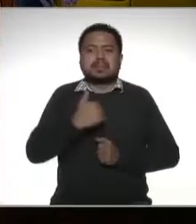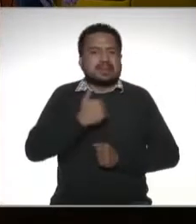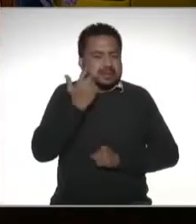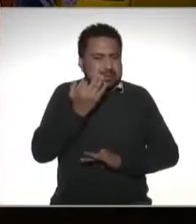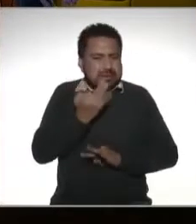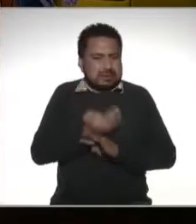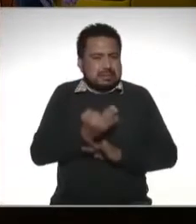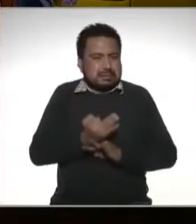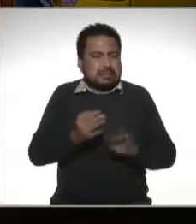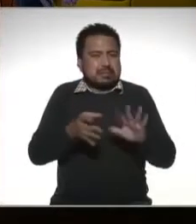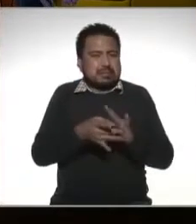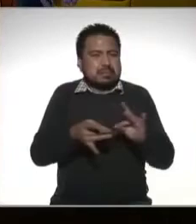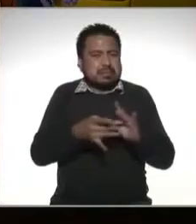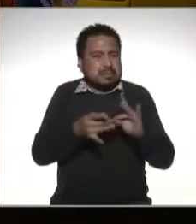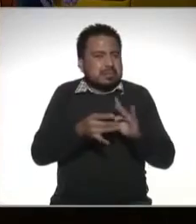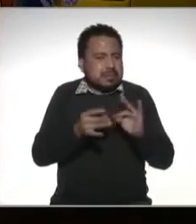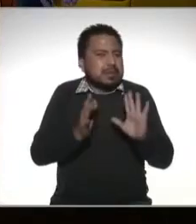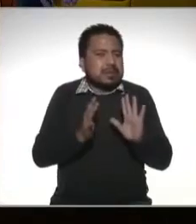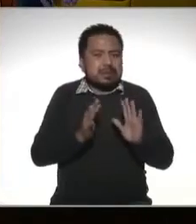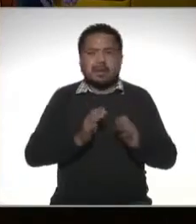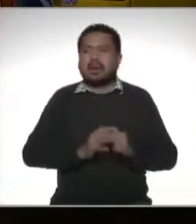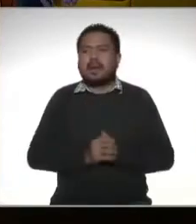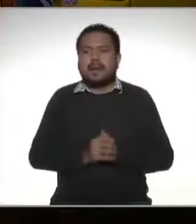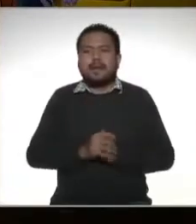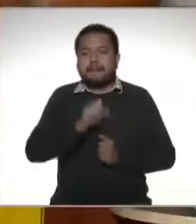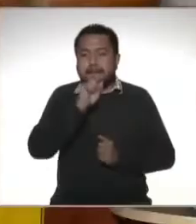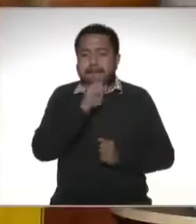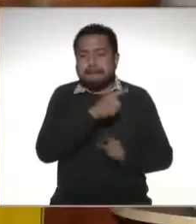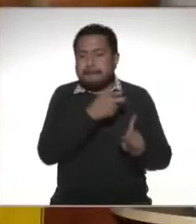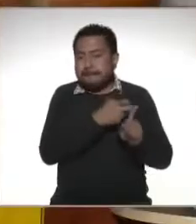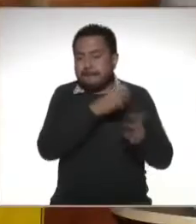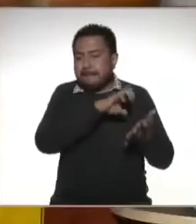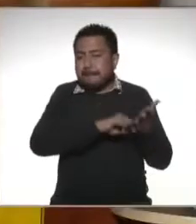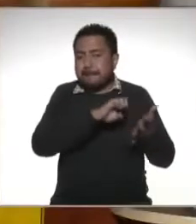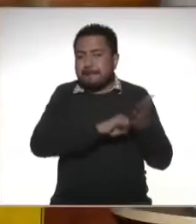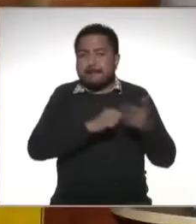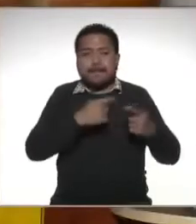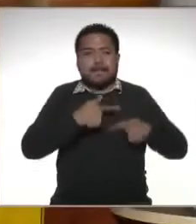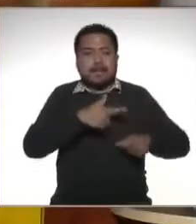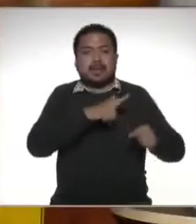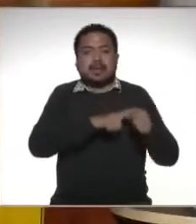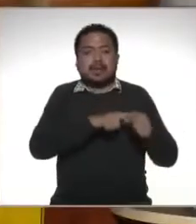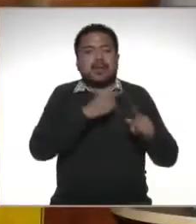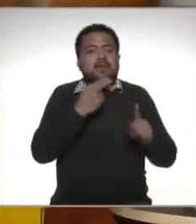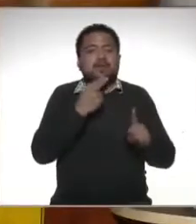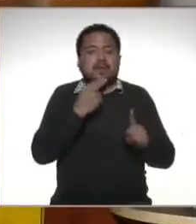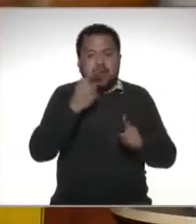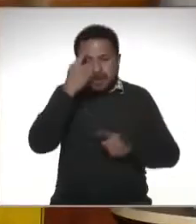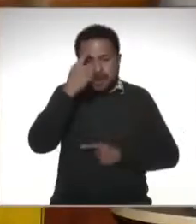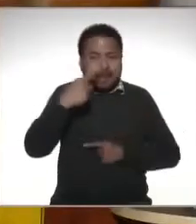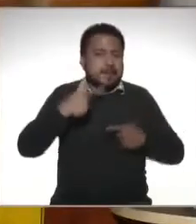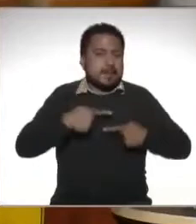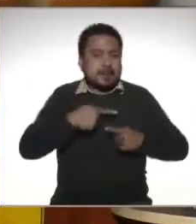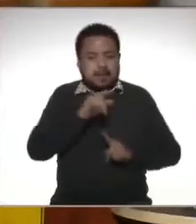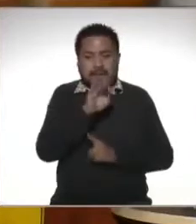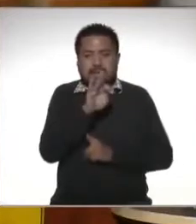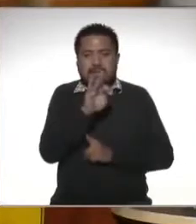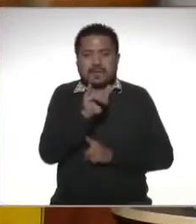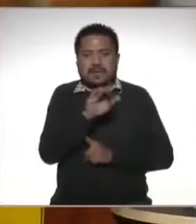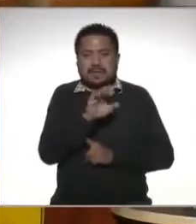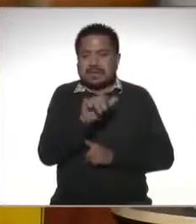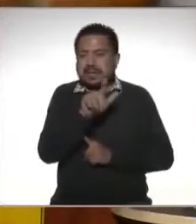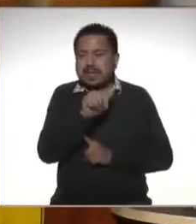poquito también comentar al respecto de que esas deducciones personales son en función para la propia persona física que es el